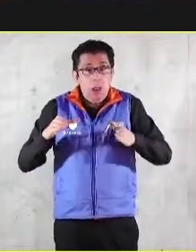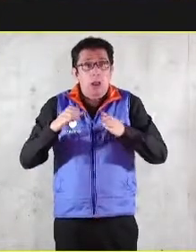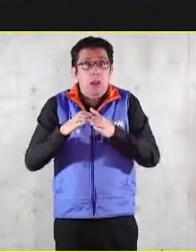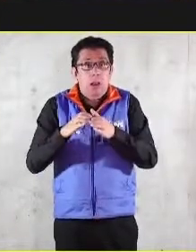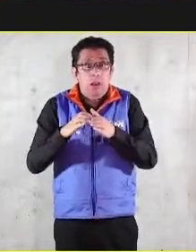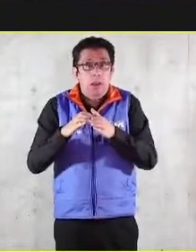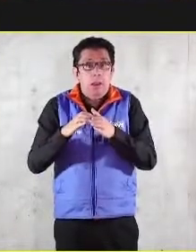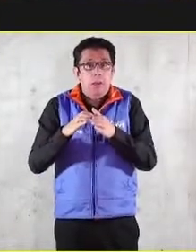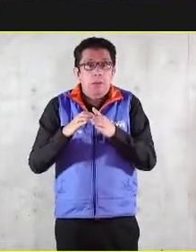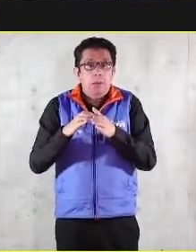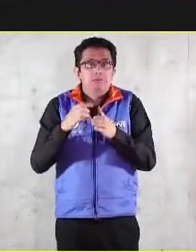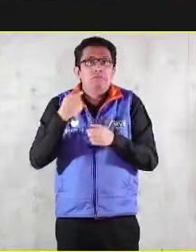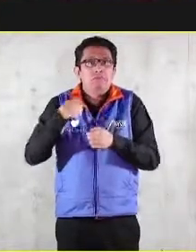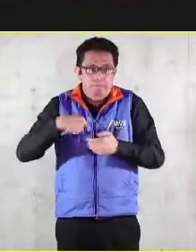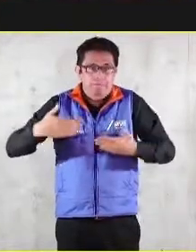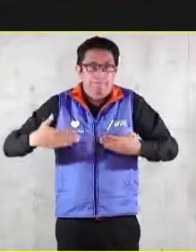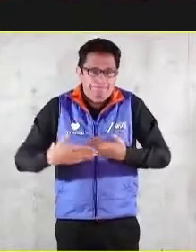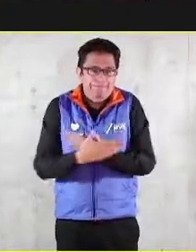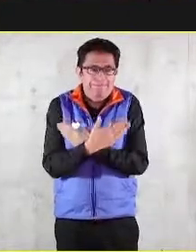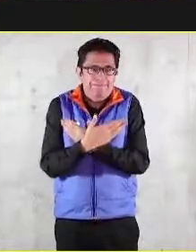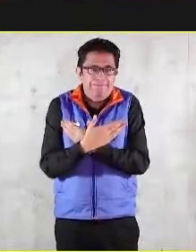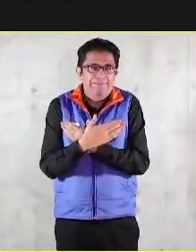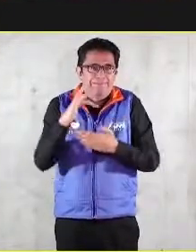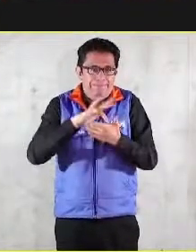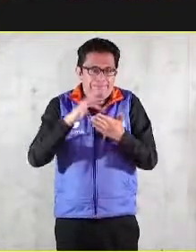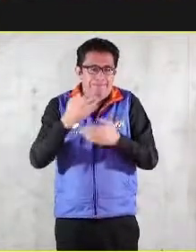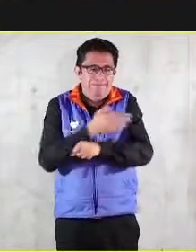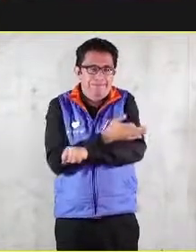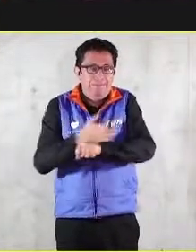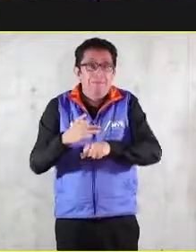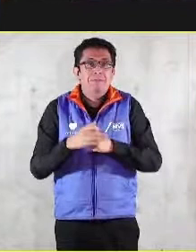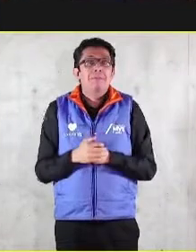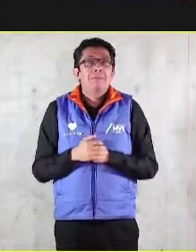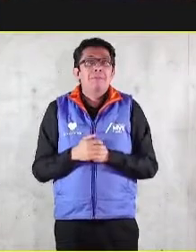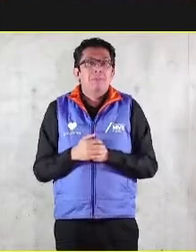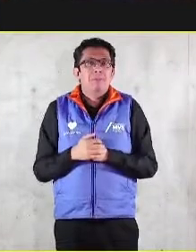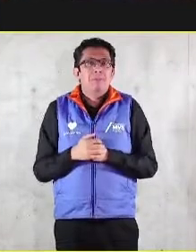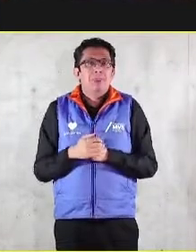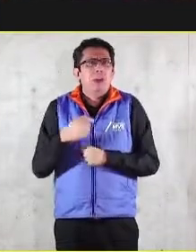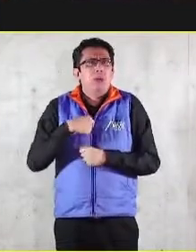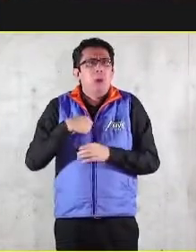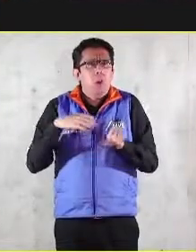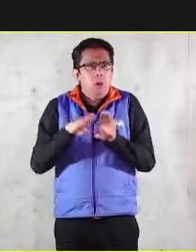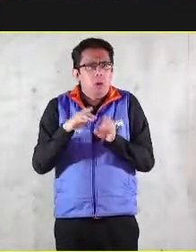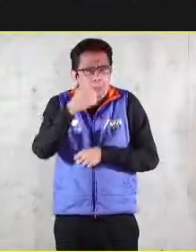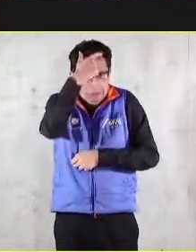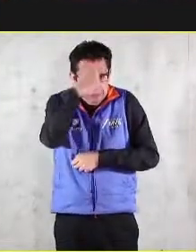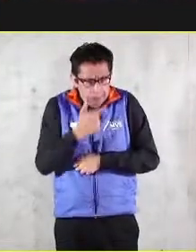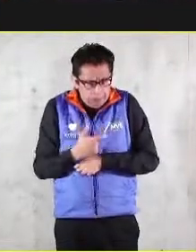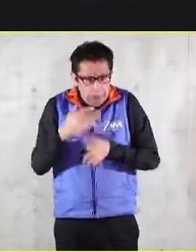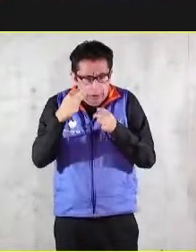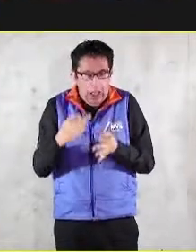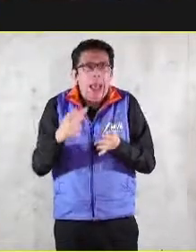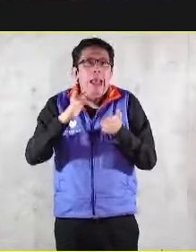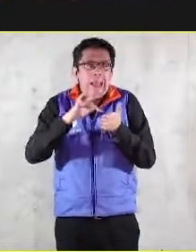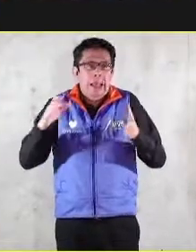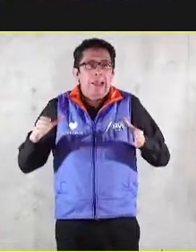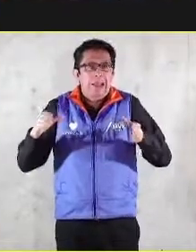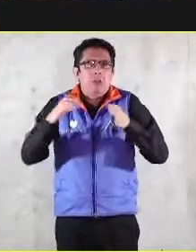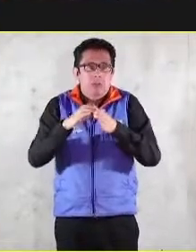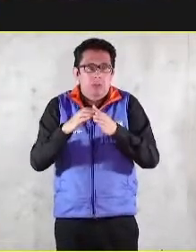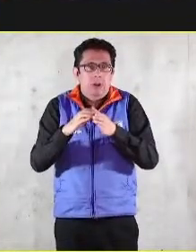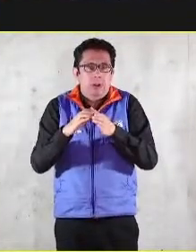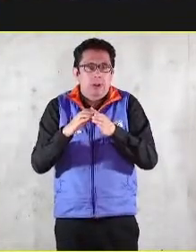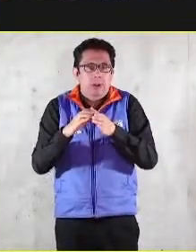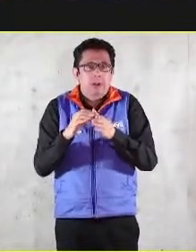llegáramos al mundo y empezáramos a existir. Entonces, venimos, empezamos a hacer desde esa comunidad. Somos con esa